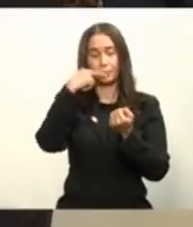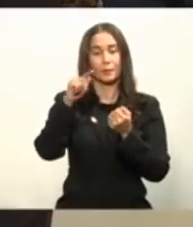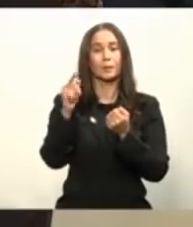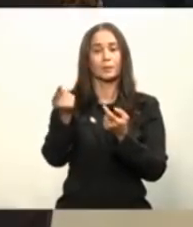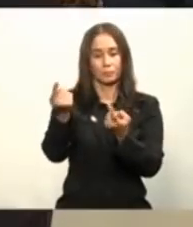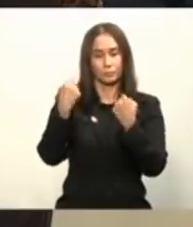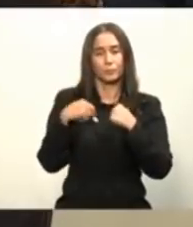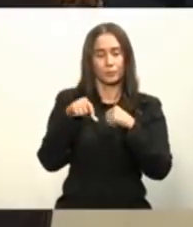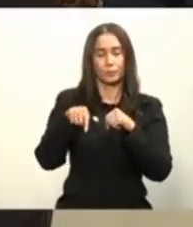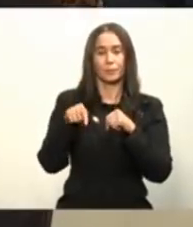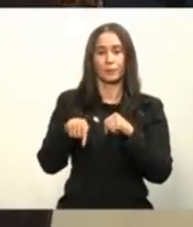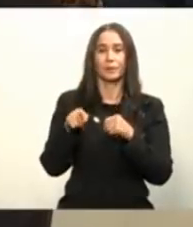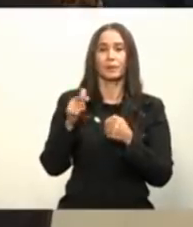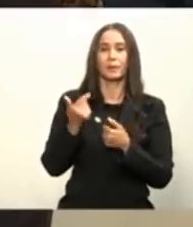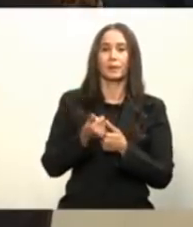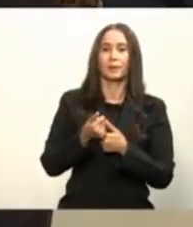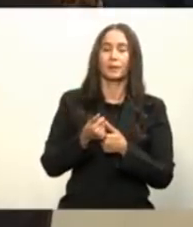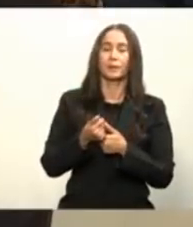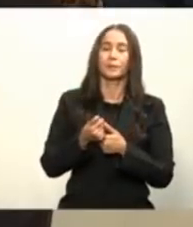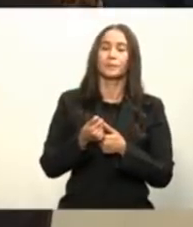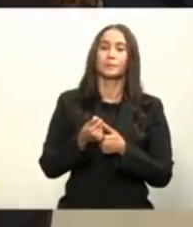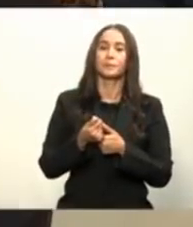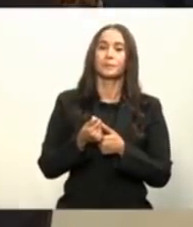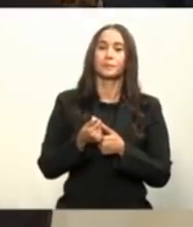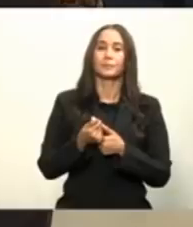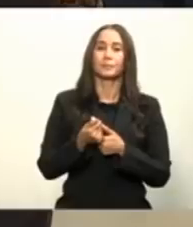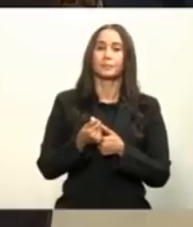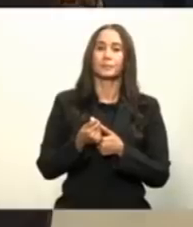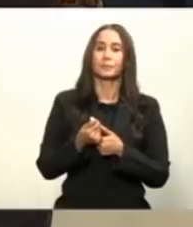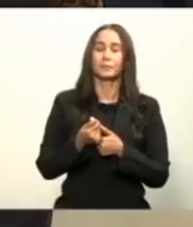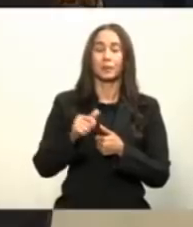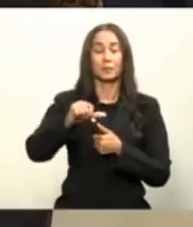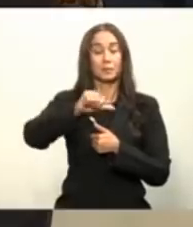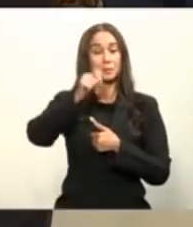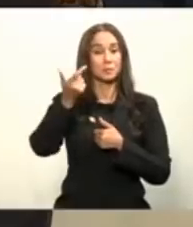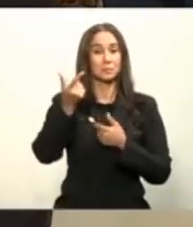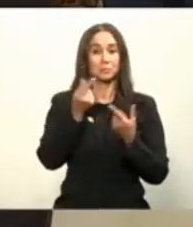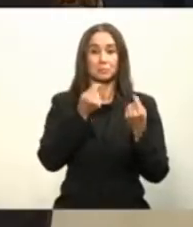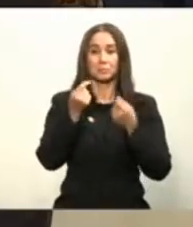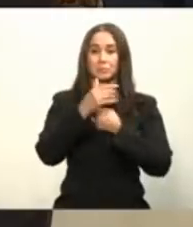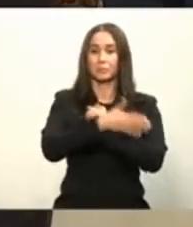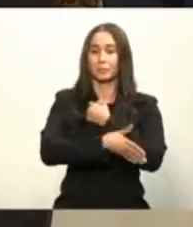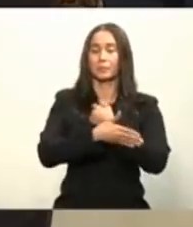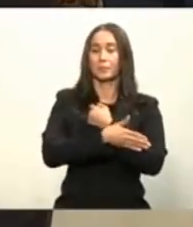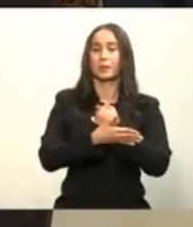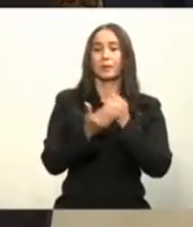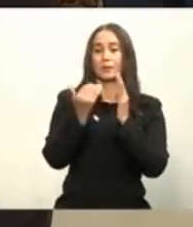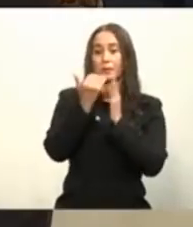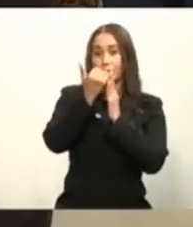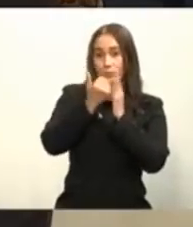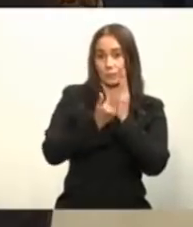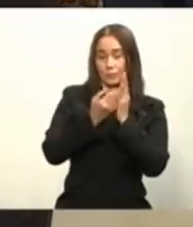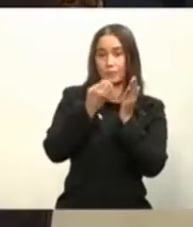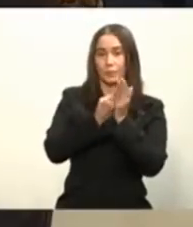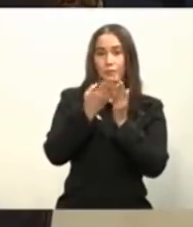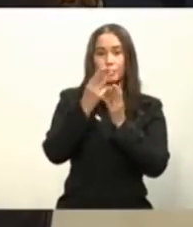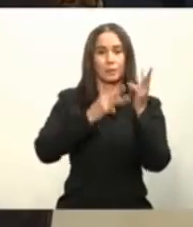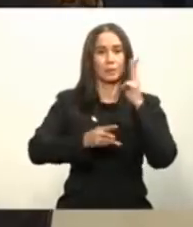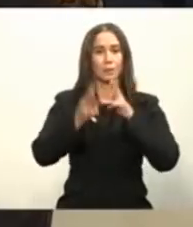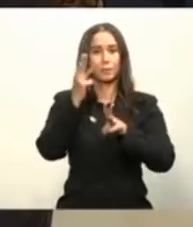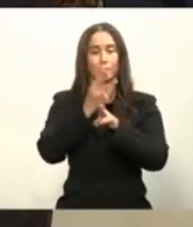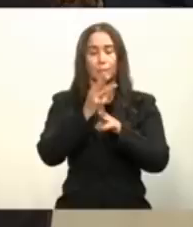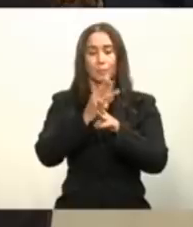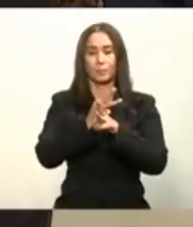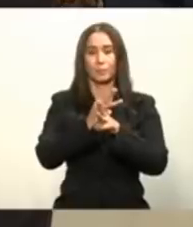países latinoamericanos y del mundo pero así están los países de menos capacidad económica en todo el mundo